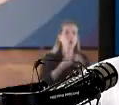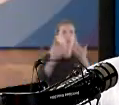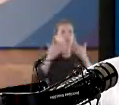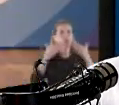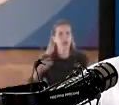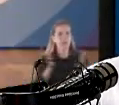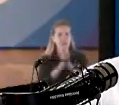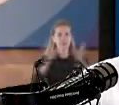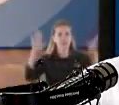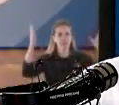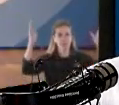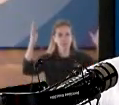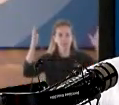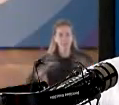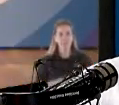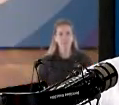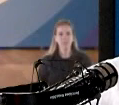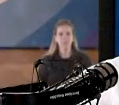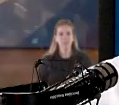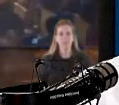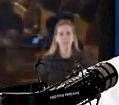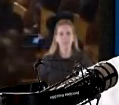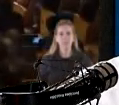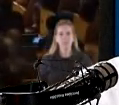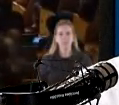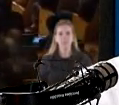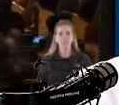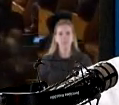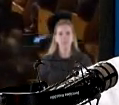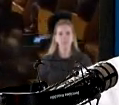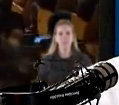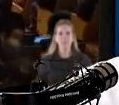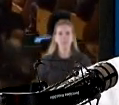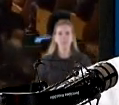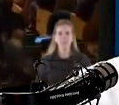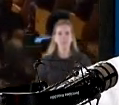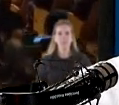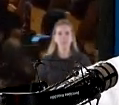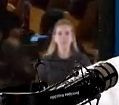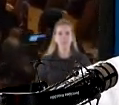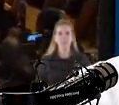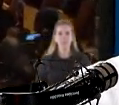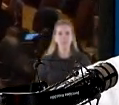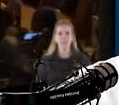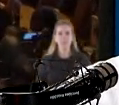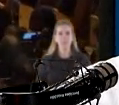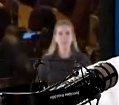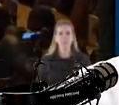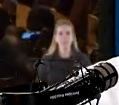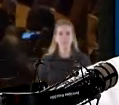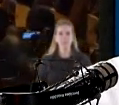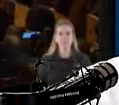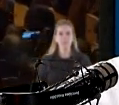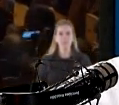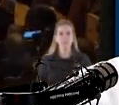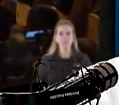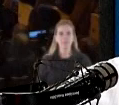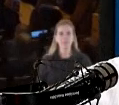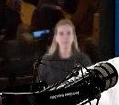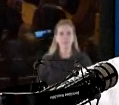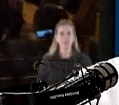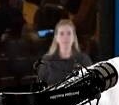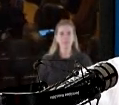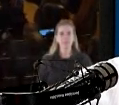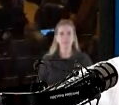instancias, no solamente desde lo legislativo sino desde lo judicial en lo internacional para proteger cada día más el trabajo